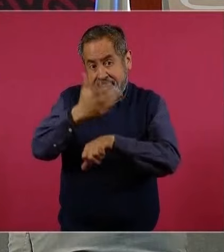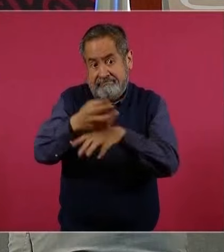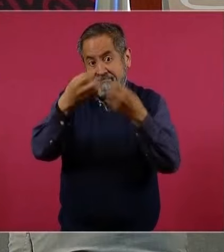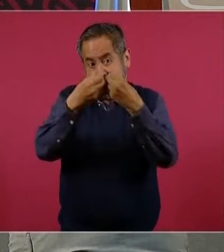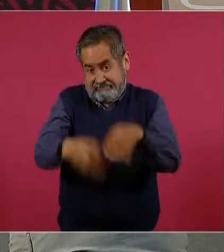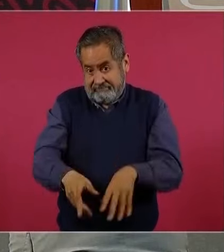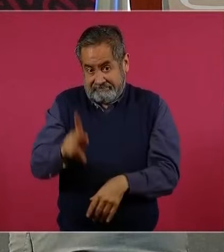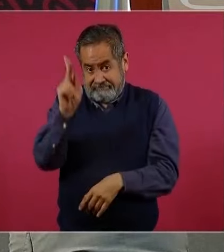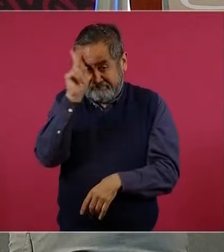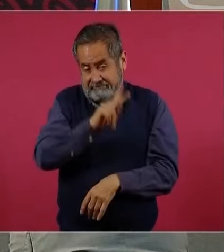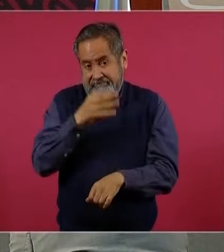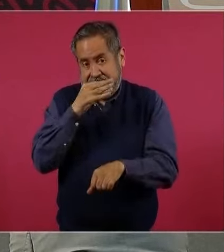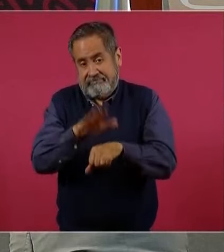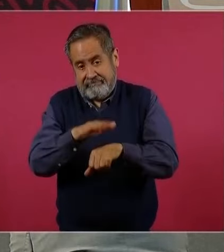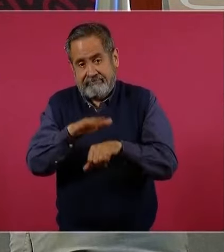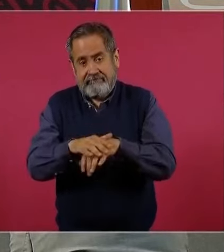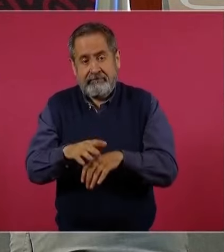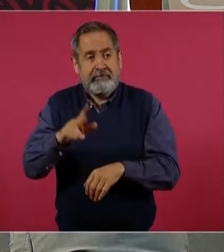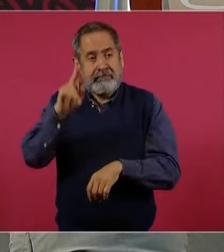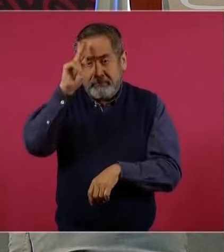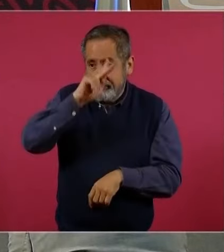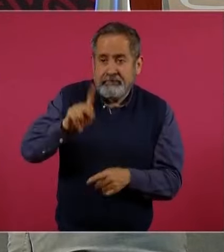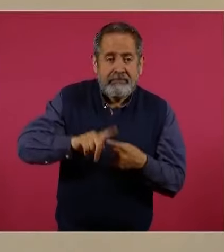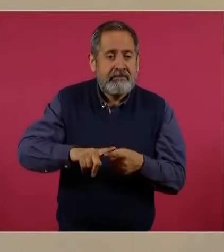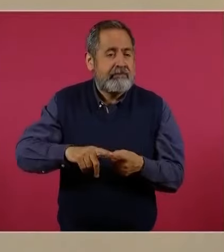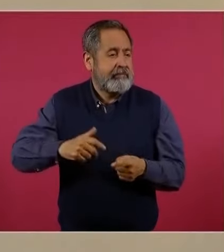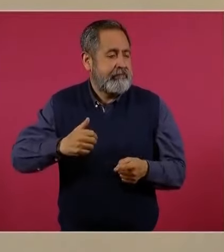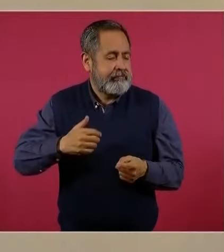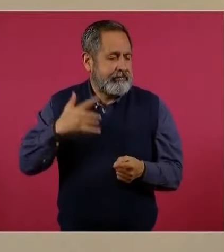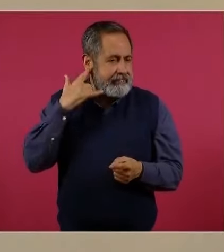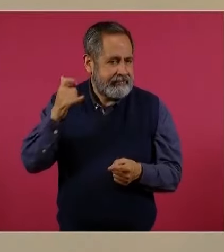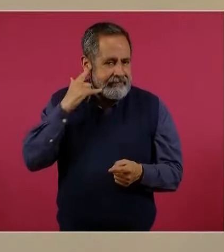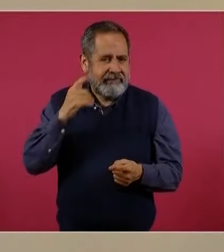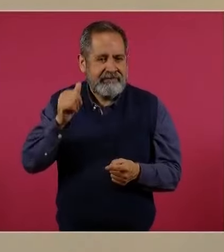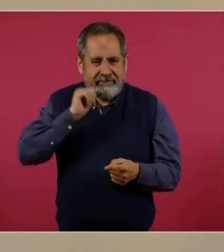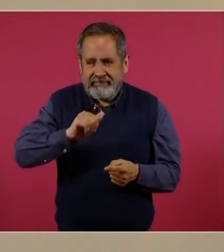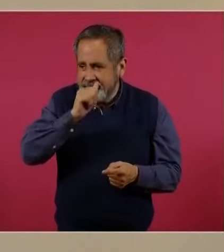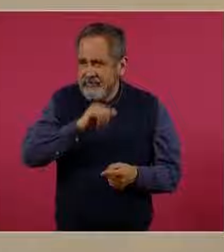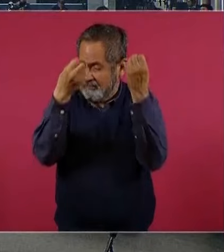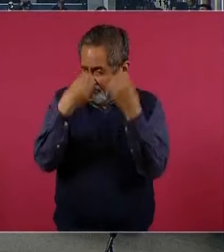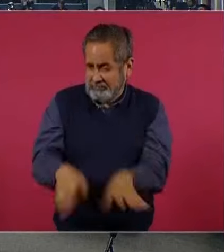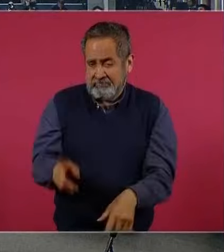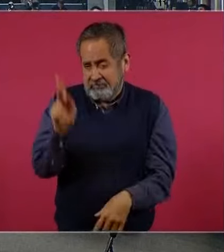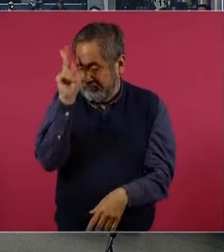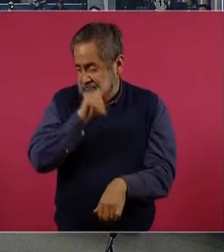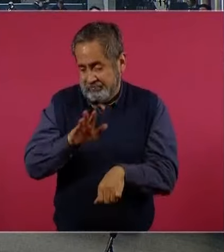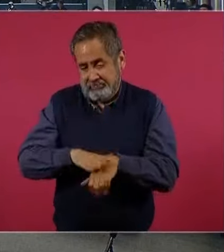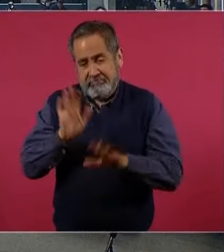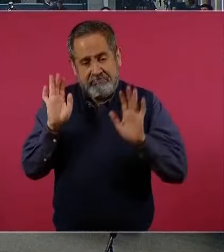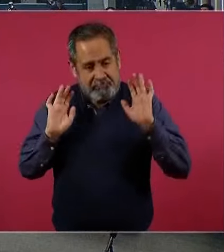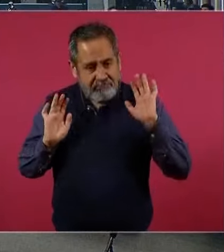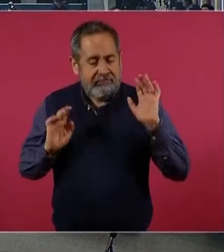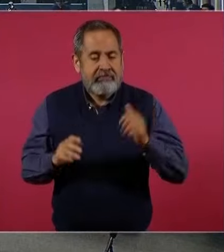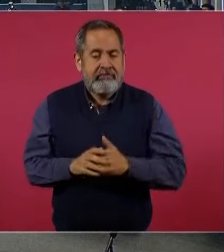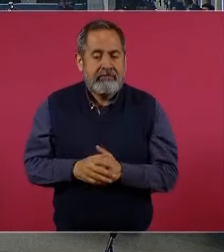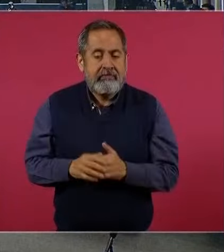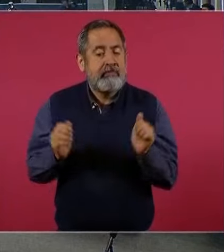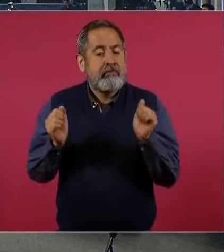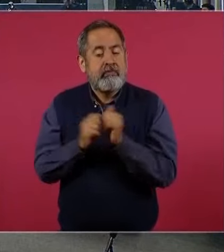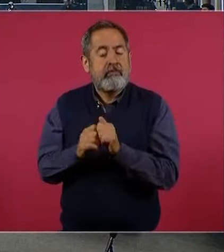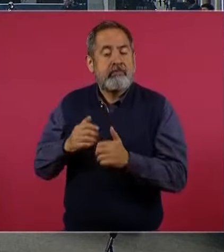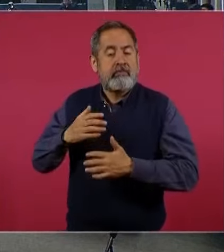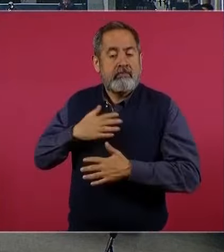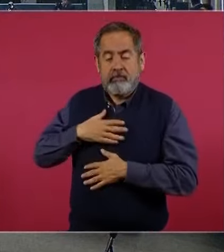y especialmente en California, Arizona, Nuevo México y Texas, que junto con los seis